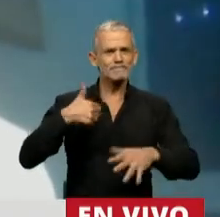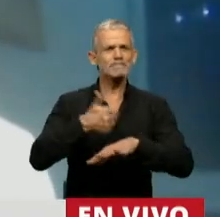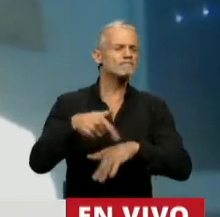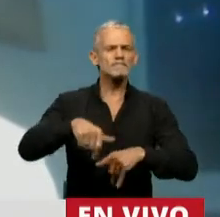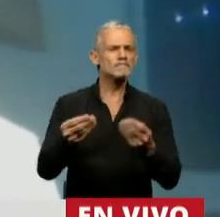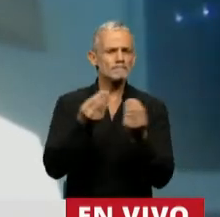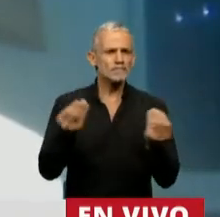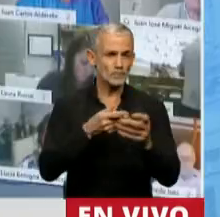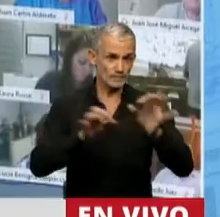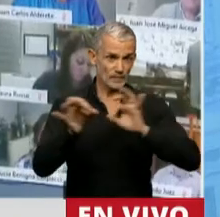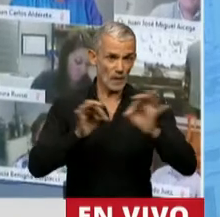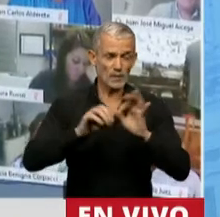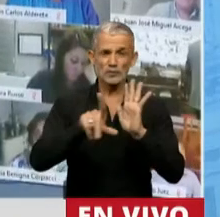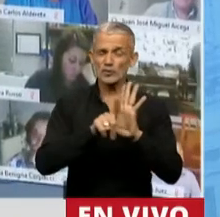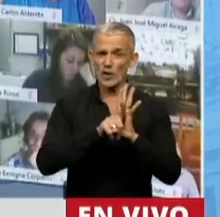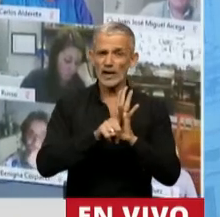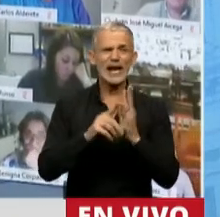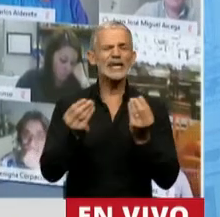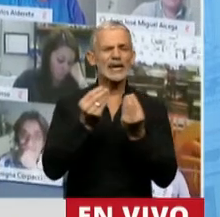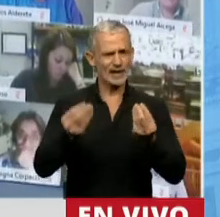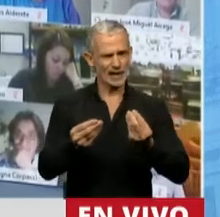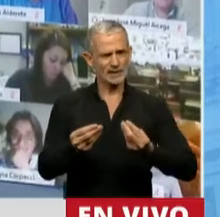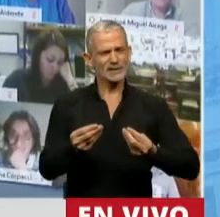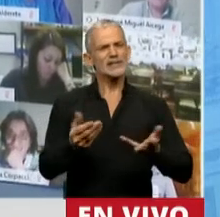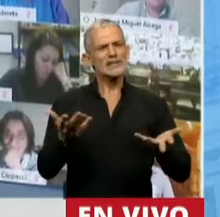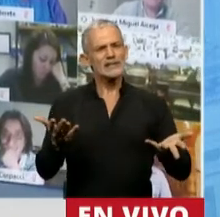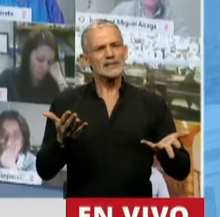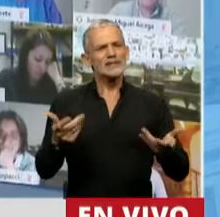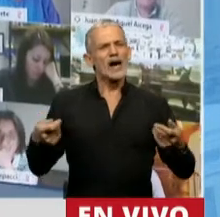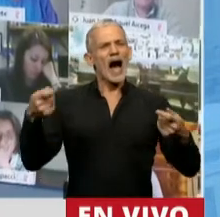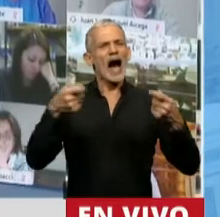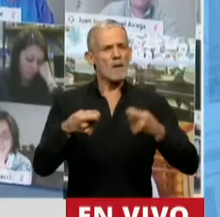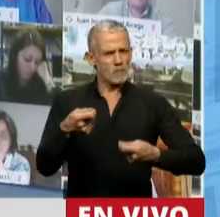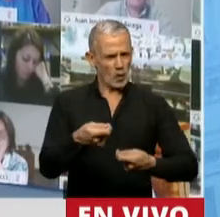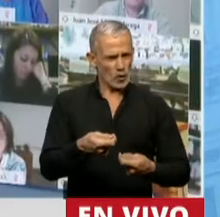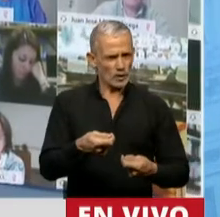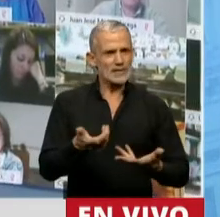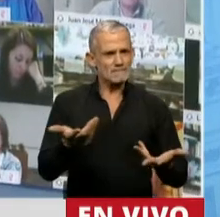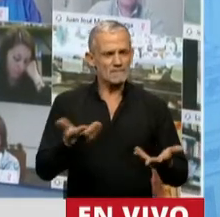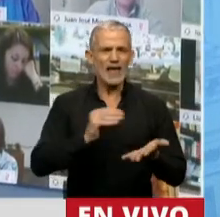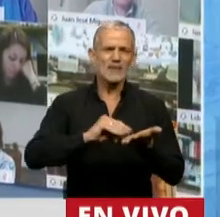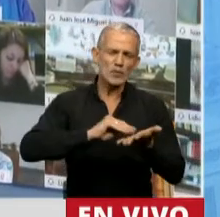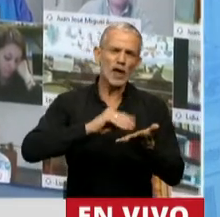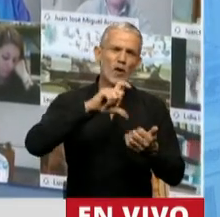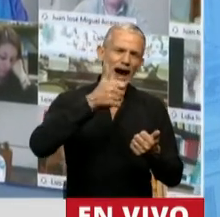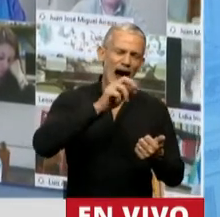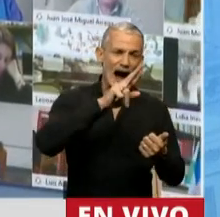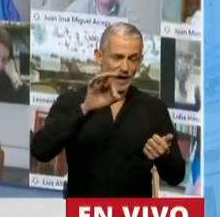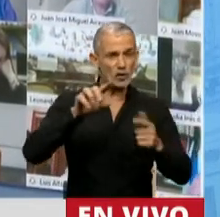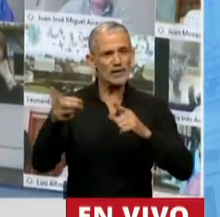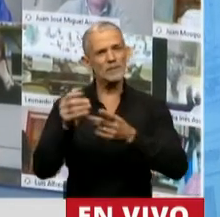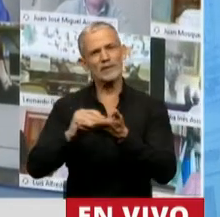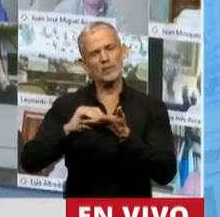tratando un proyecto que constituye un aporte, como han dicho tanto el diputado Carro como el